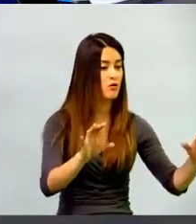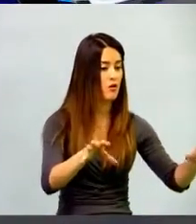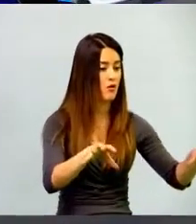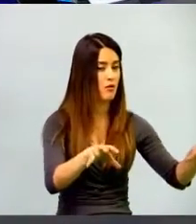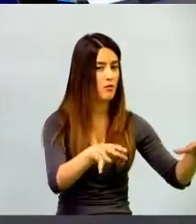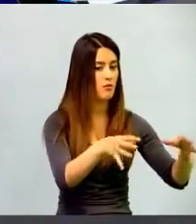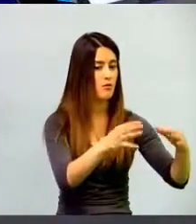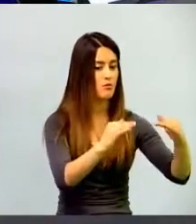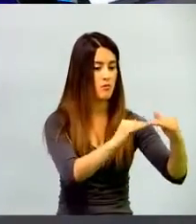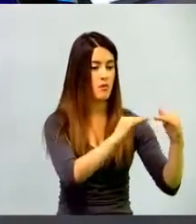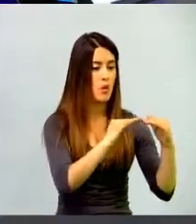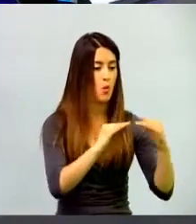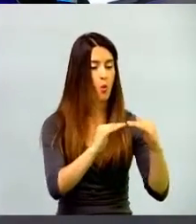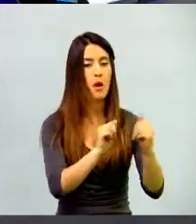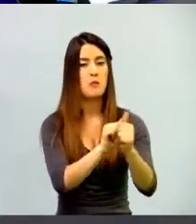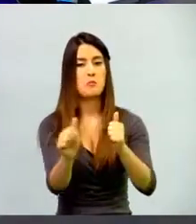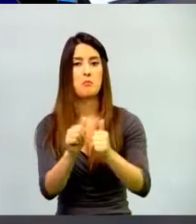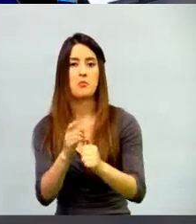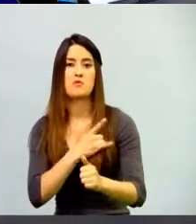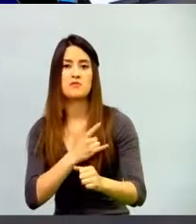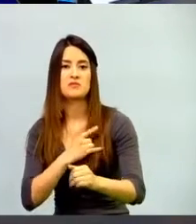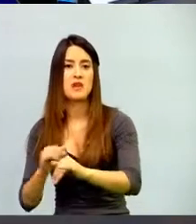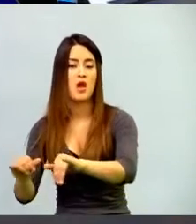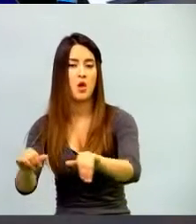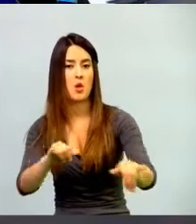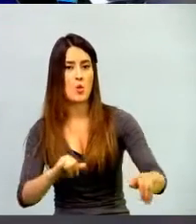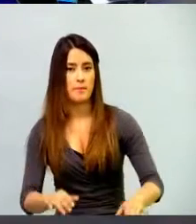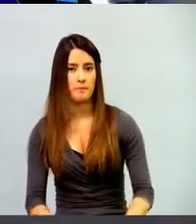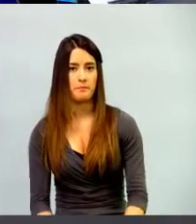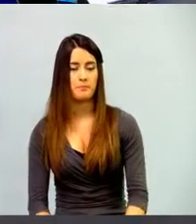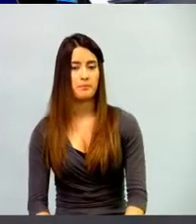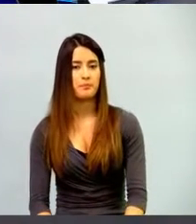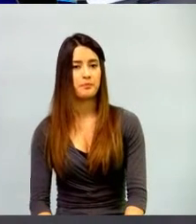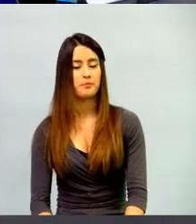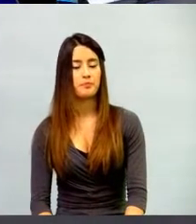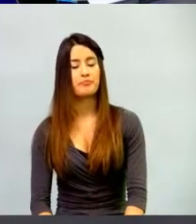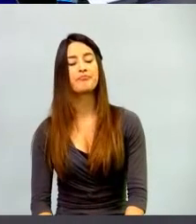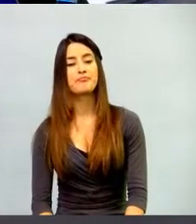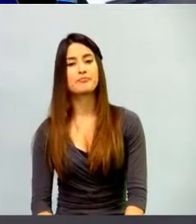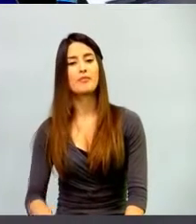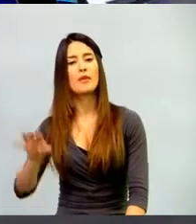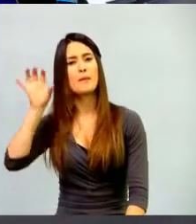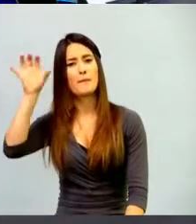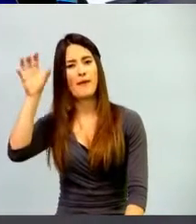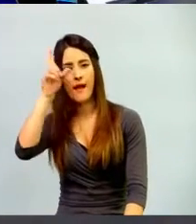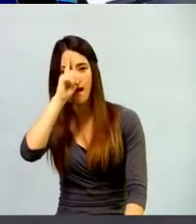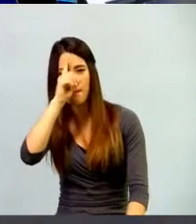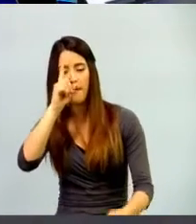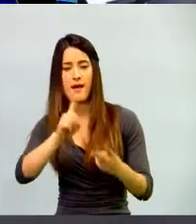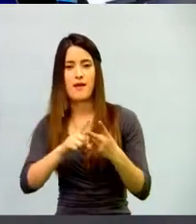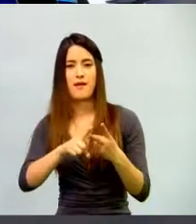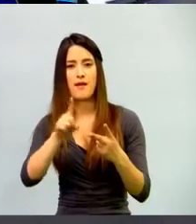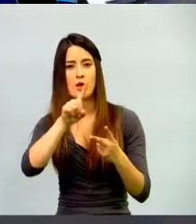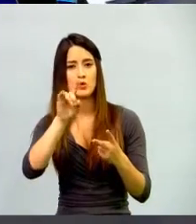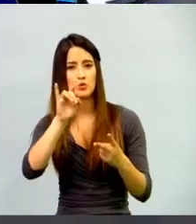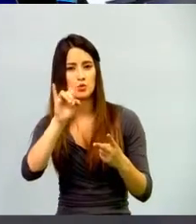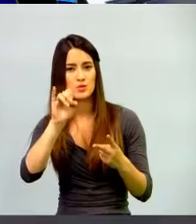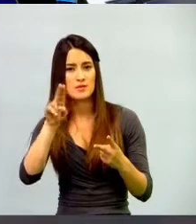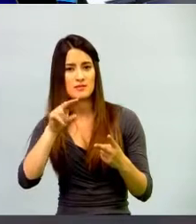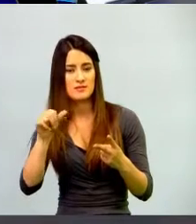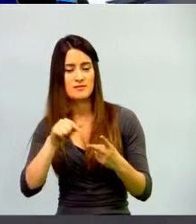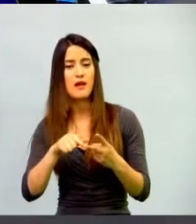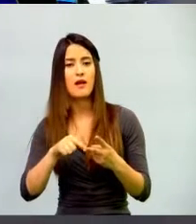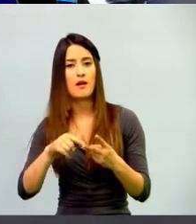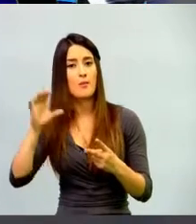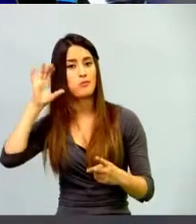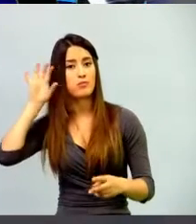y como Suiza, conocemos casos en que la gamificación es vital en las bases o en